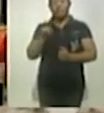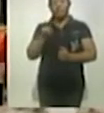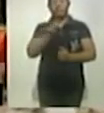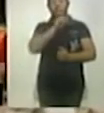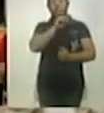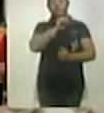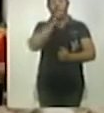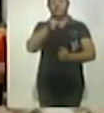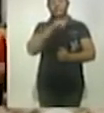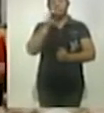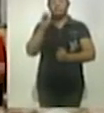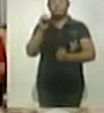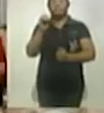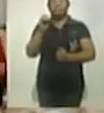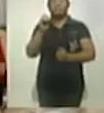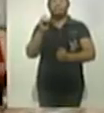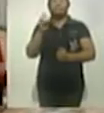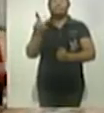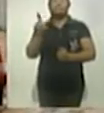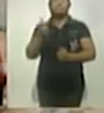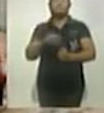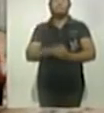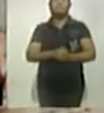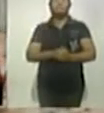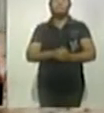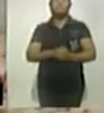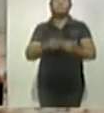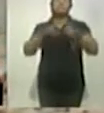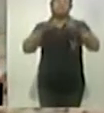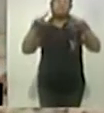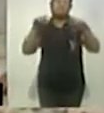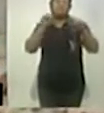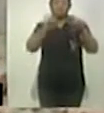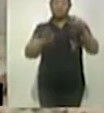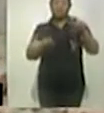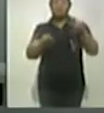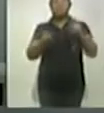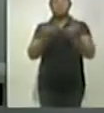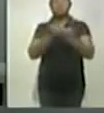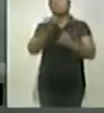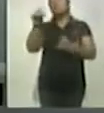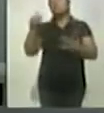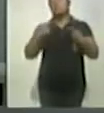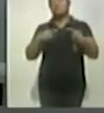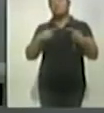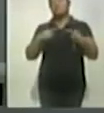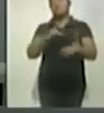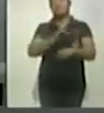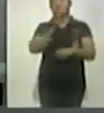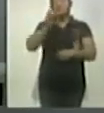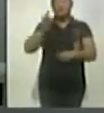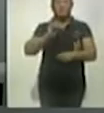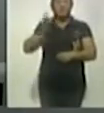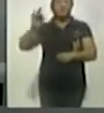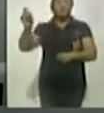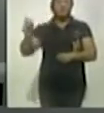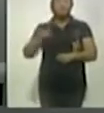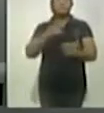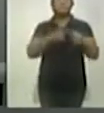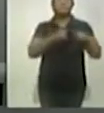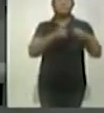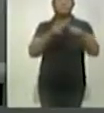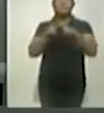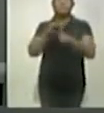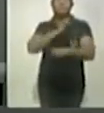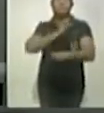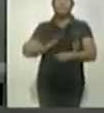Juan o Solotepec, en la región de la Sierra Sur, así como otras personas lesionadas en diferentes municipios de